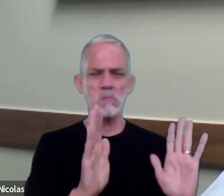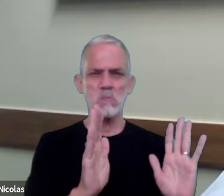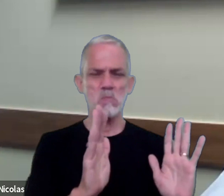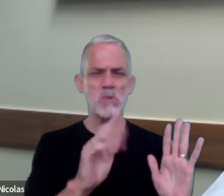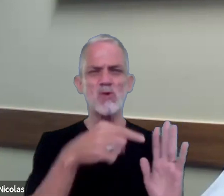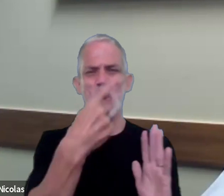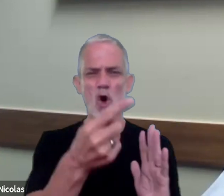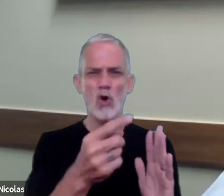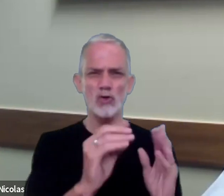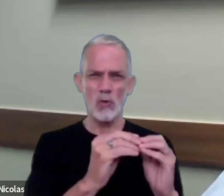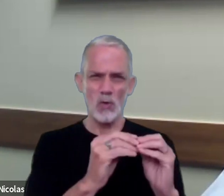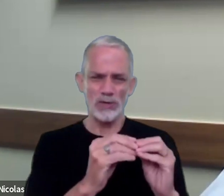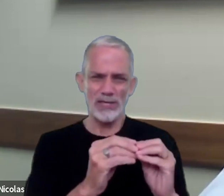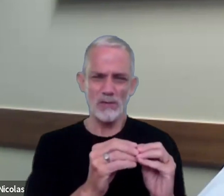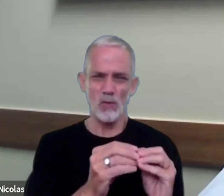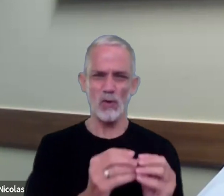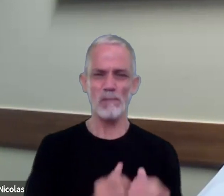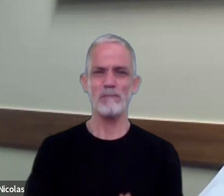en sí misma